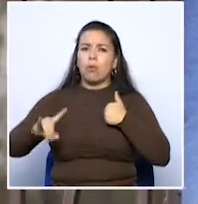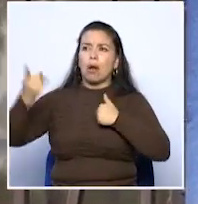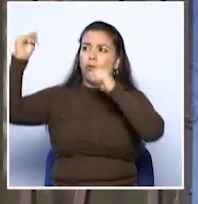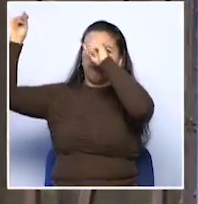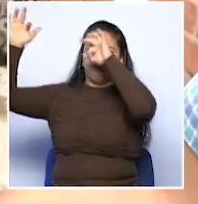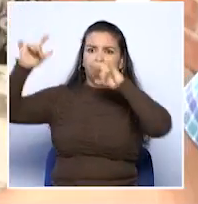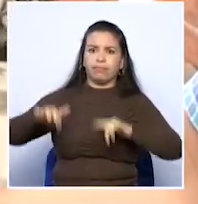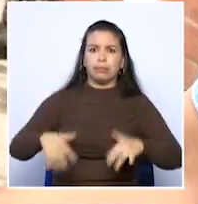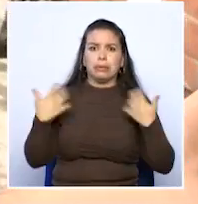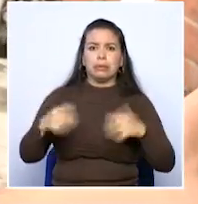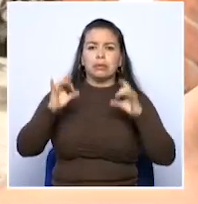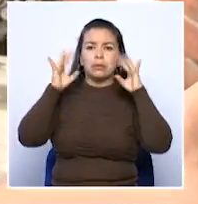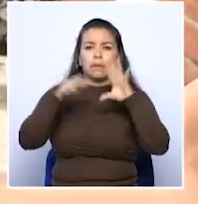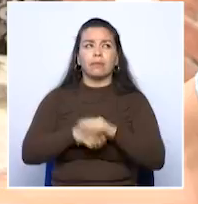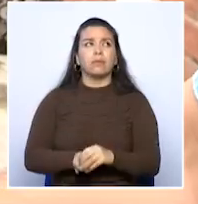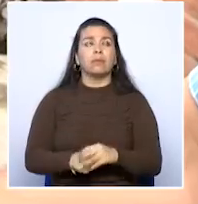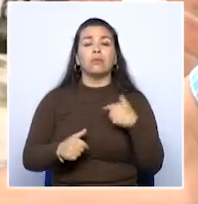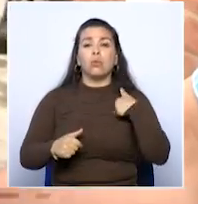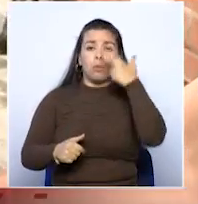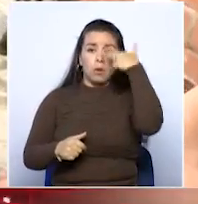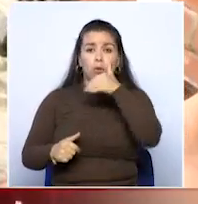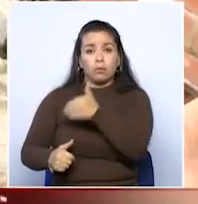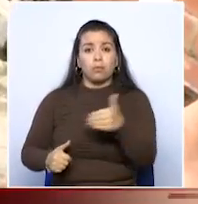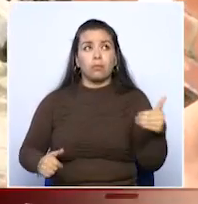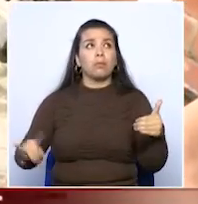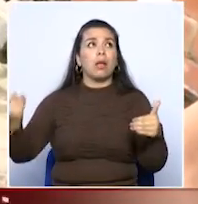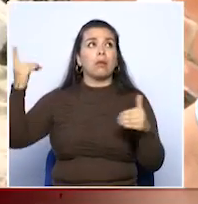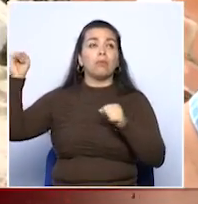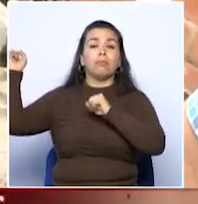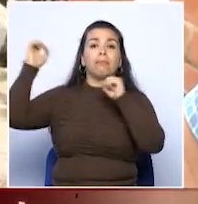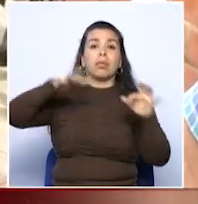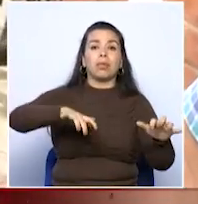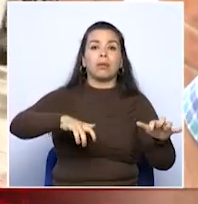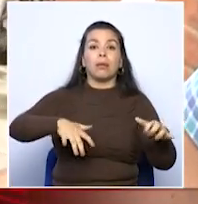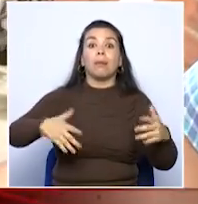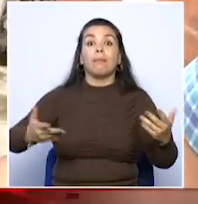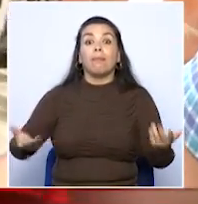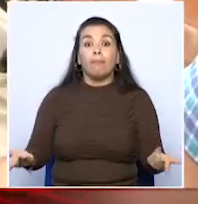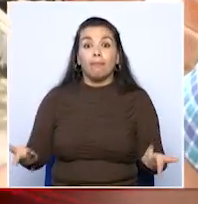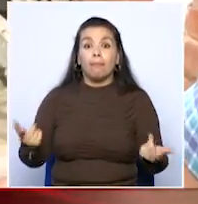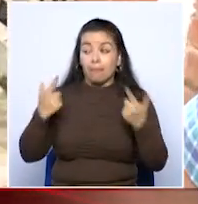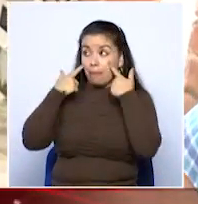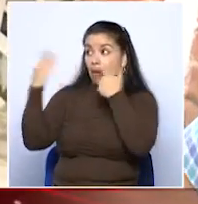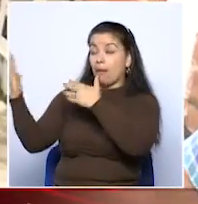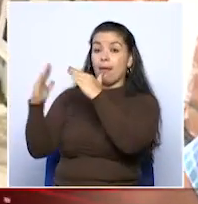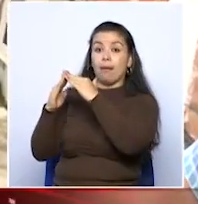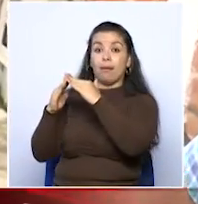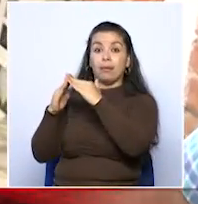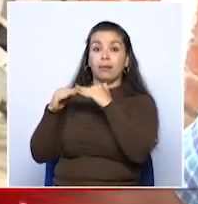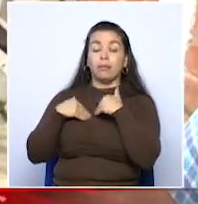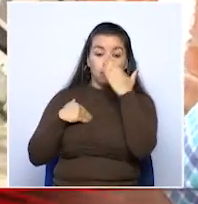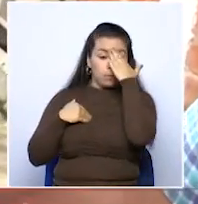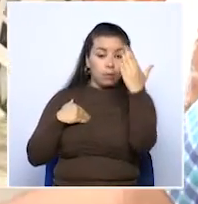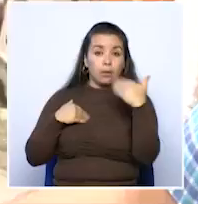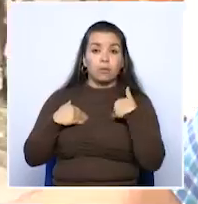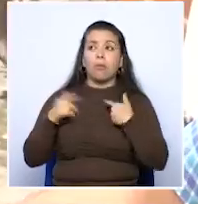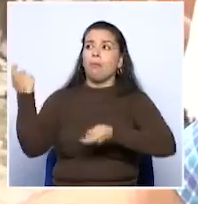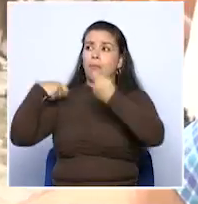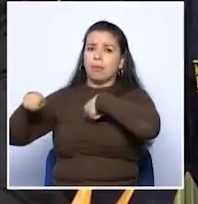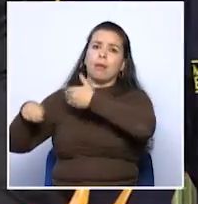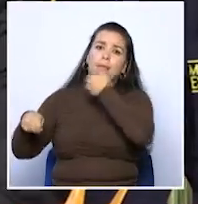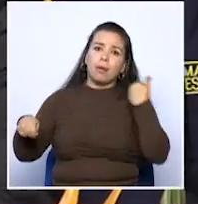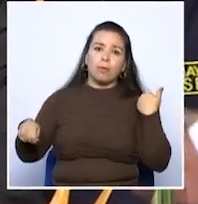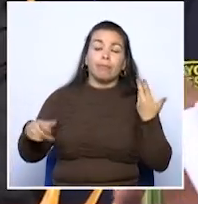mayores proporciones. Yo tengo los dos niños y donde esto se caiga que mire la casa yo donde la tengo y antes yo estaba buscando venderla por el mismo